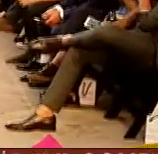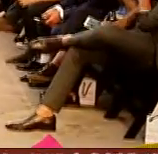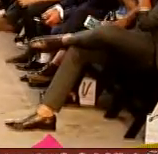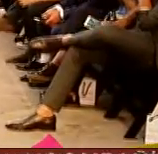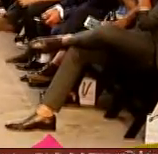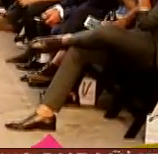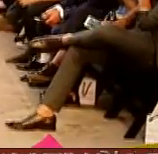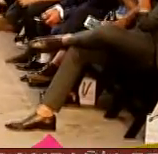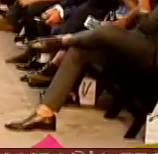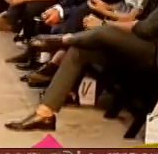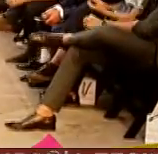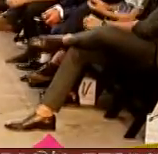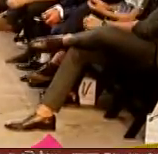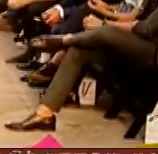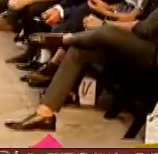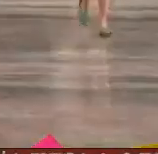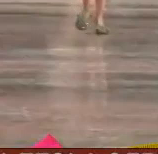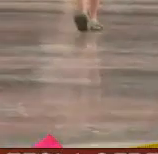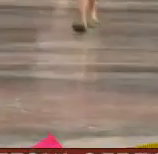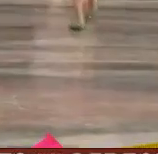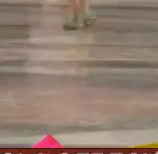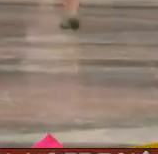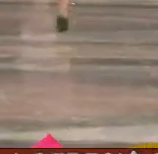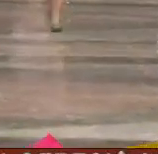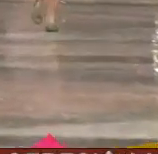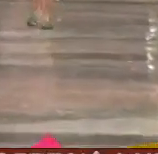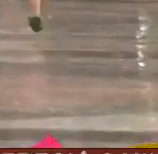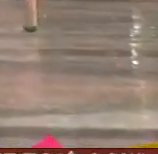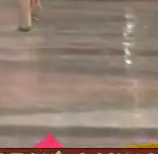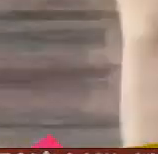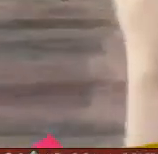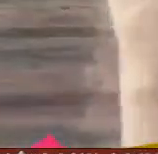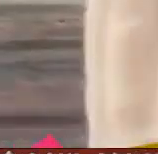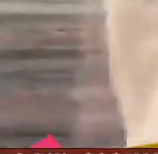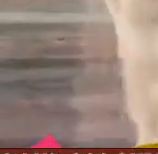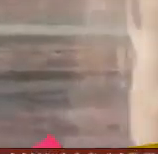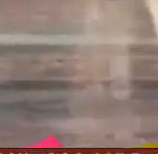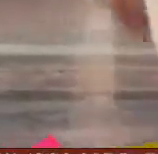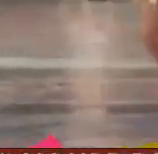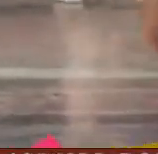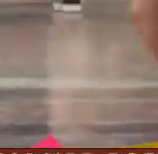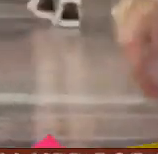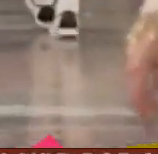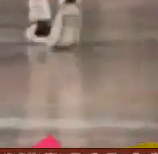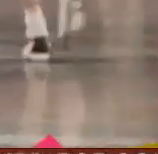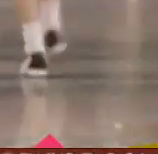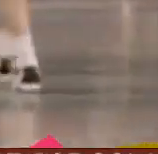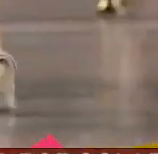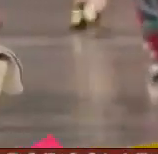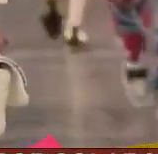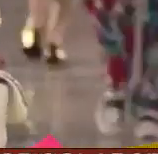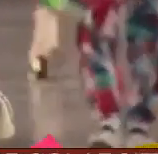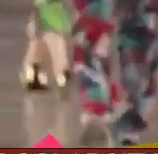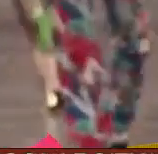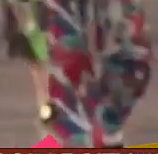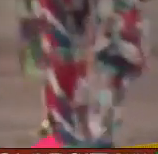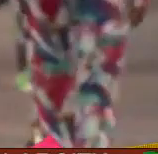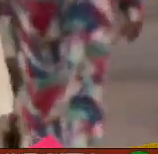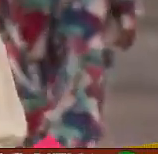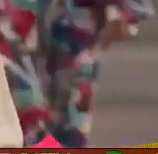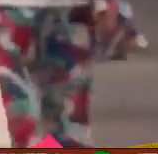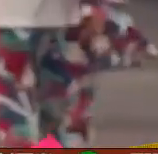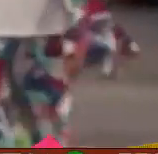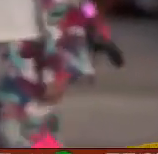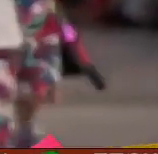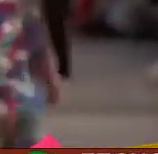capitalizarla a su favor las redes sociales han transformado la base de fans de la industria y el alcance de las marcas lo que antes era un mundo de